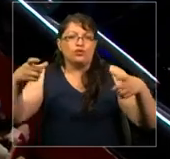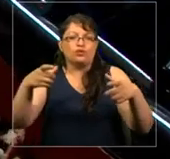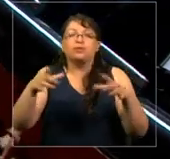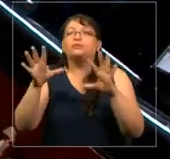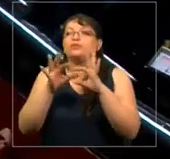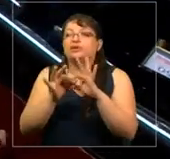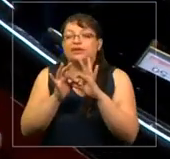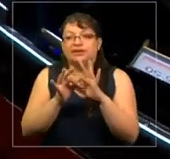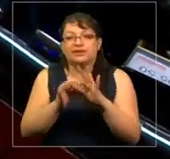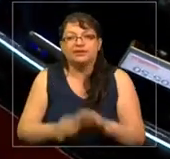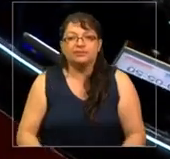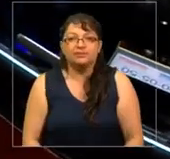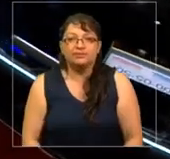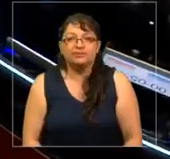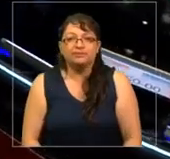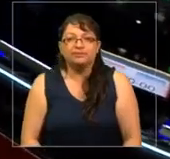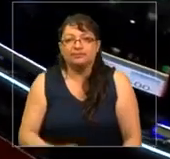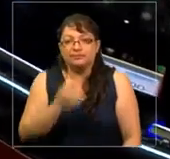gracias.